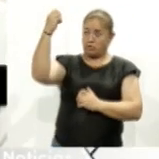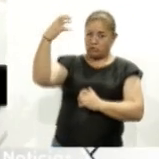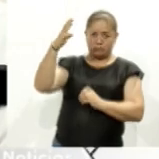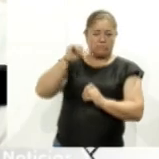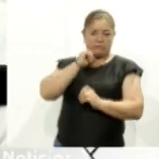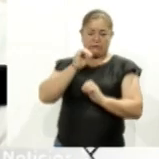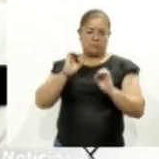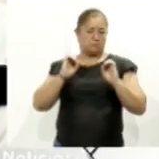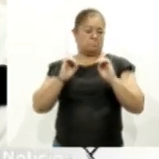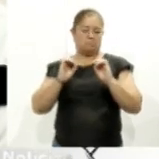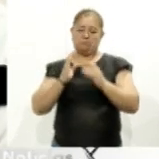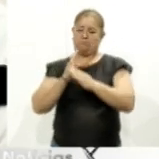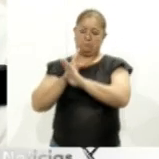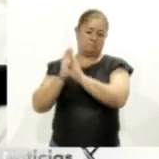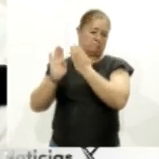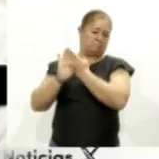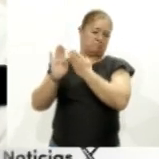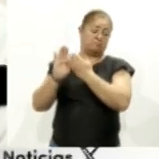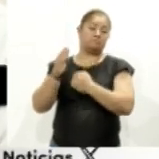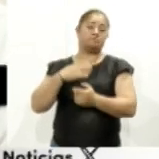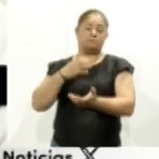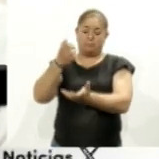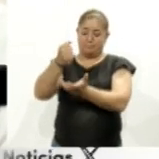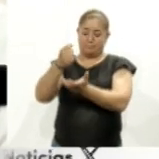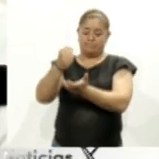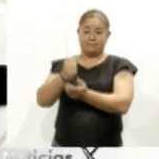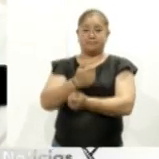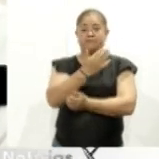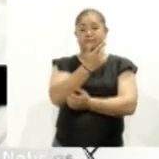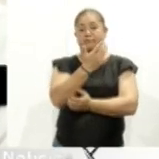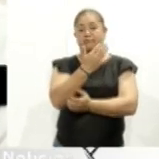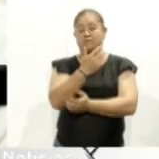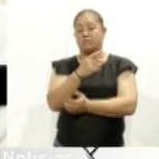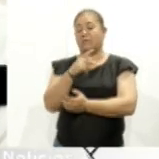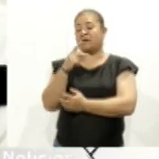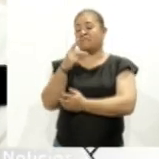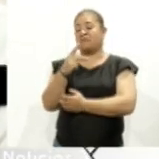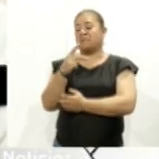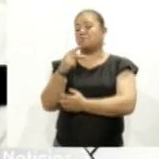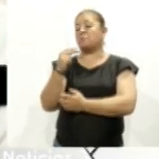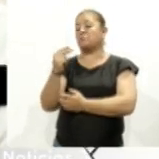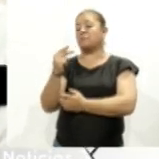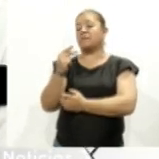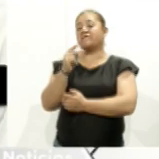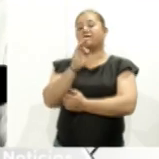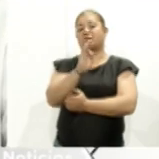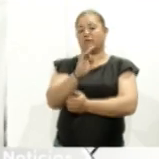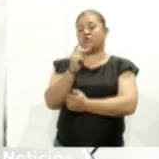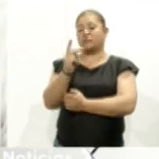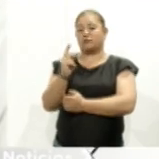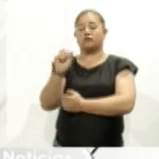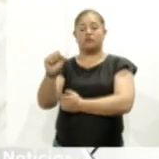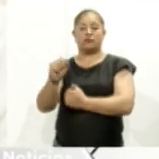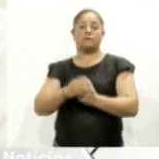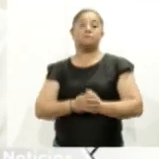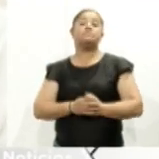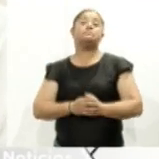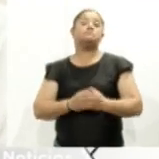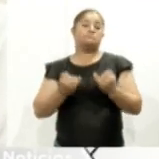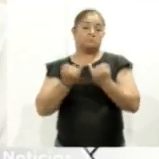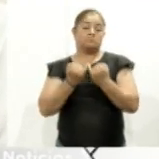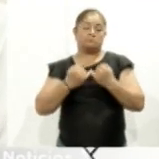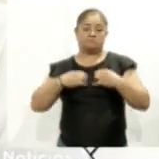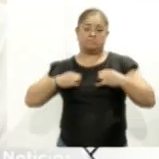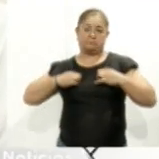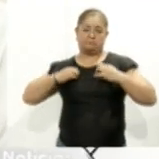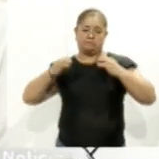el bloqueador, de preferencia mayor de 50 factor de protección solar y la ropa, digo, la ropa que pueda